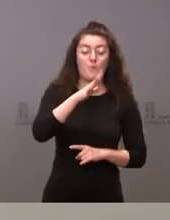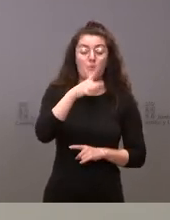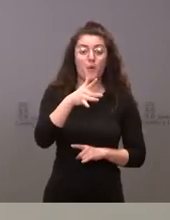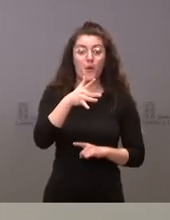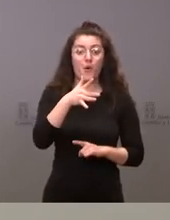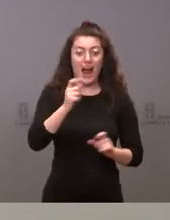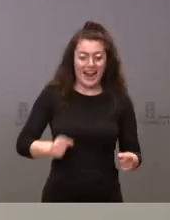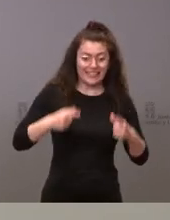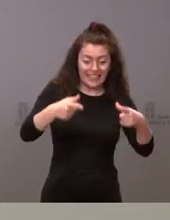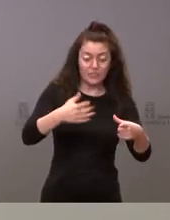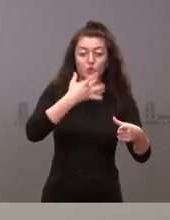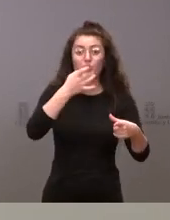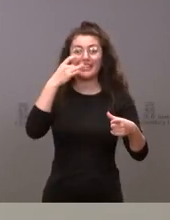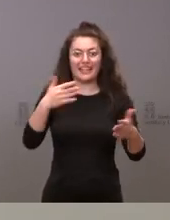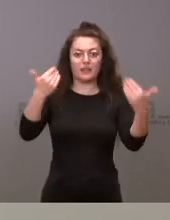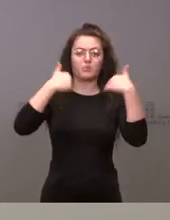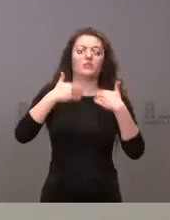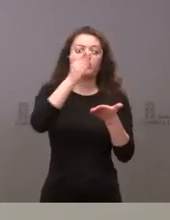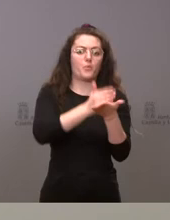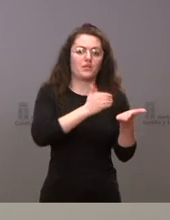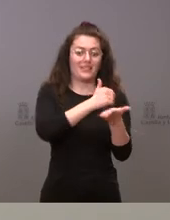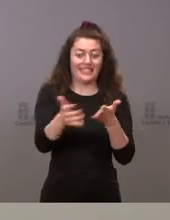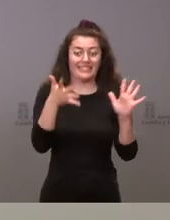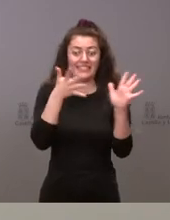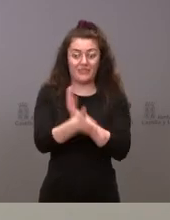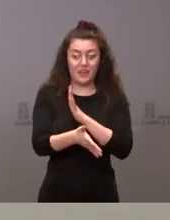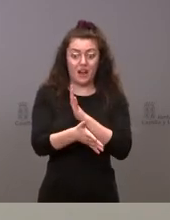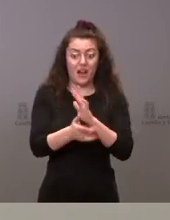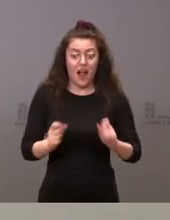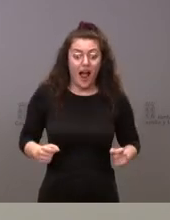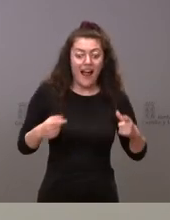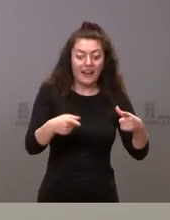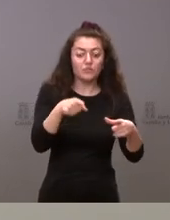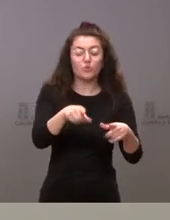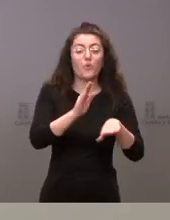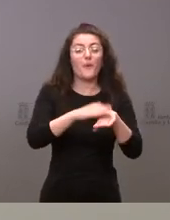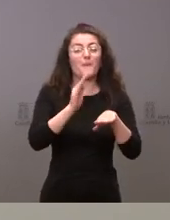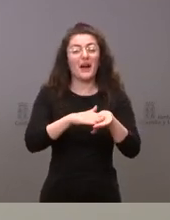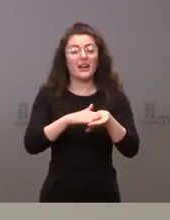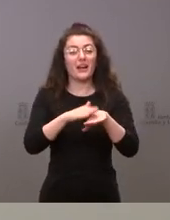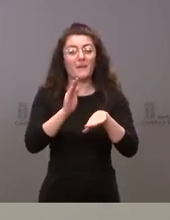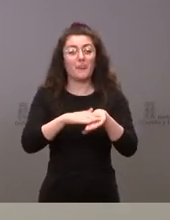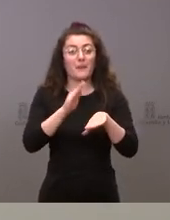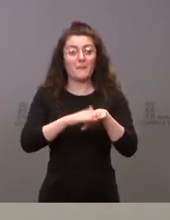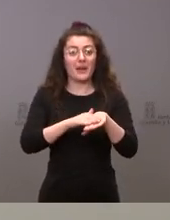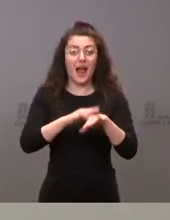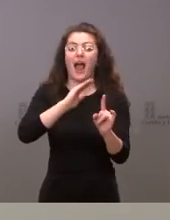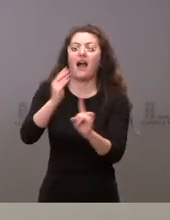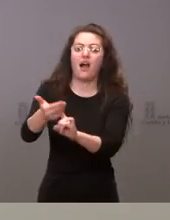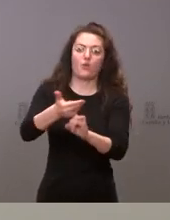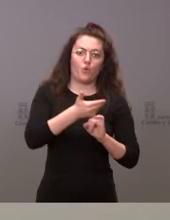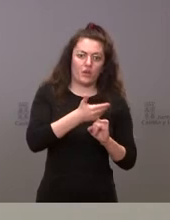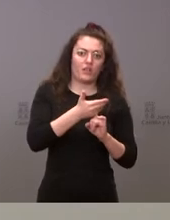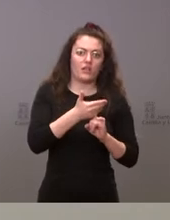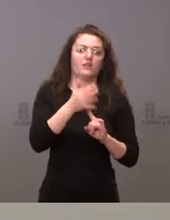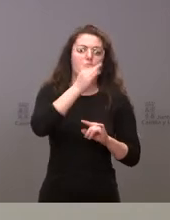comunidades autónomas al final el coste del que estamos hablando es la prestación del servicio de acogida y residencial